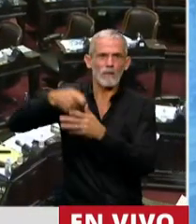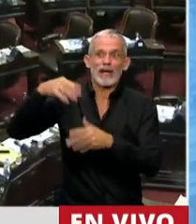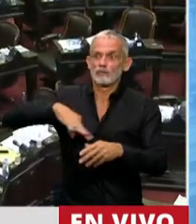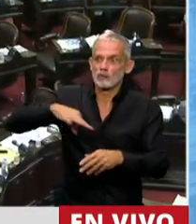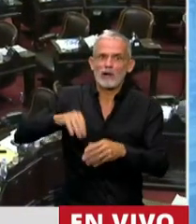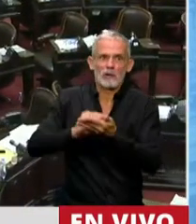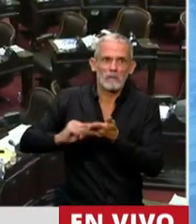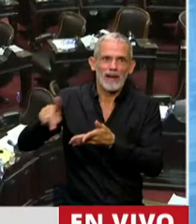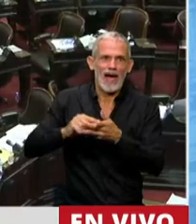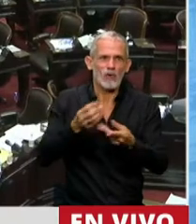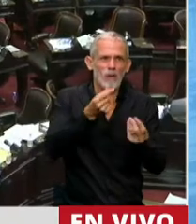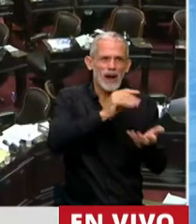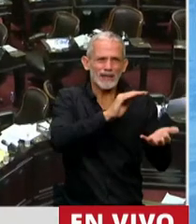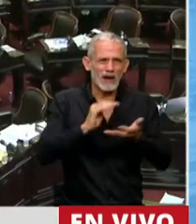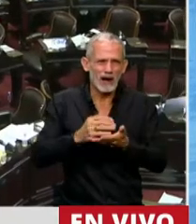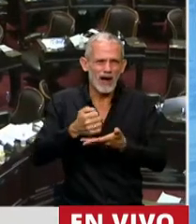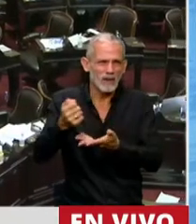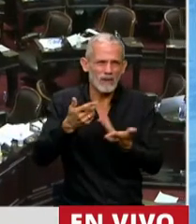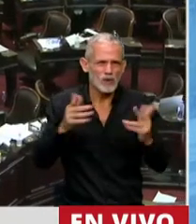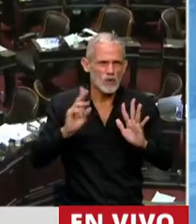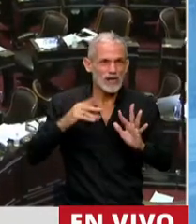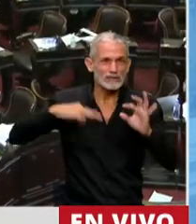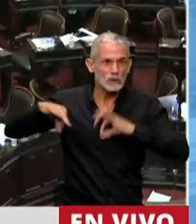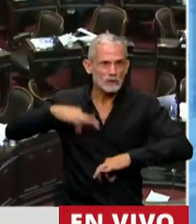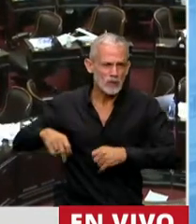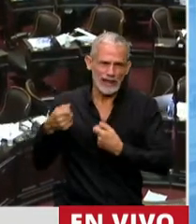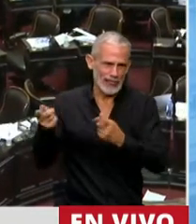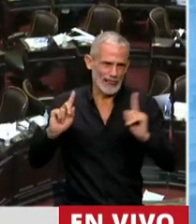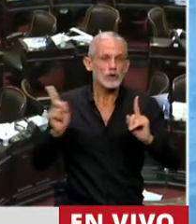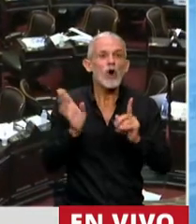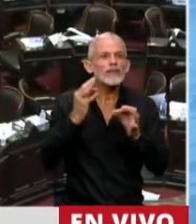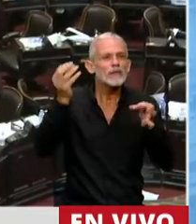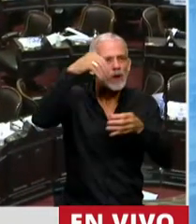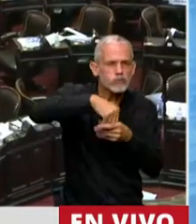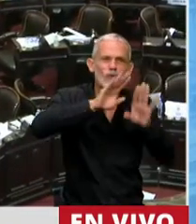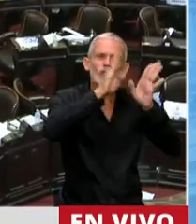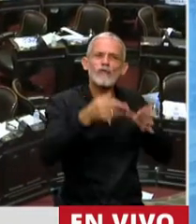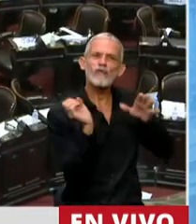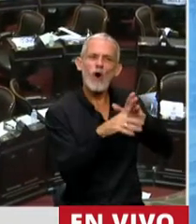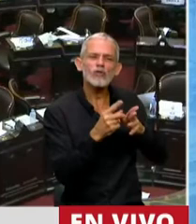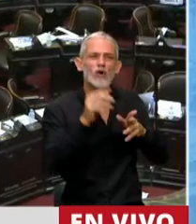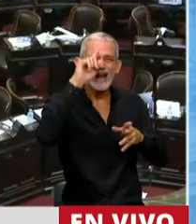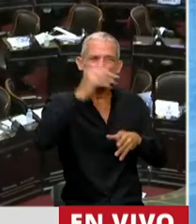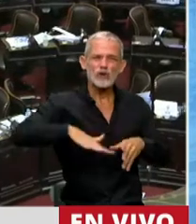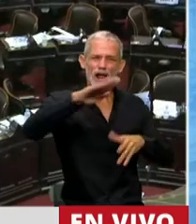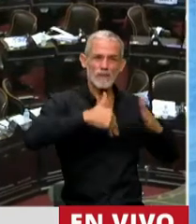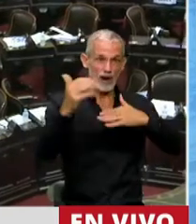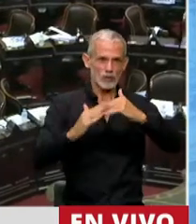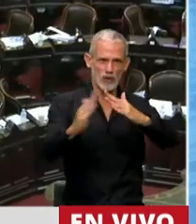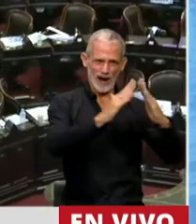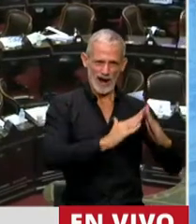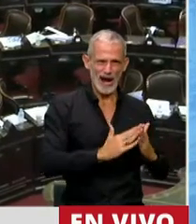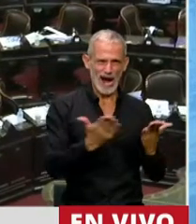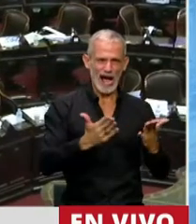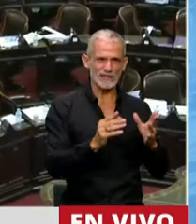sueldos de sus empleados, sino que realmente se incorporara a este Fondo Nacional de Vivienda al destino que tenían que tener.